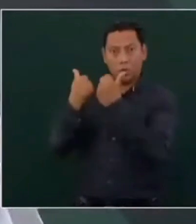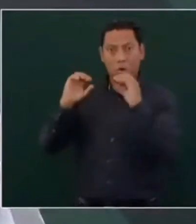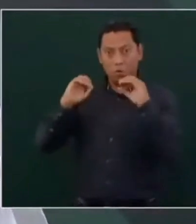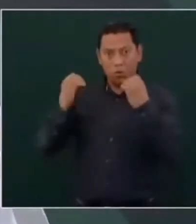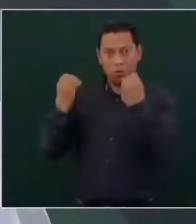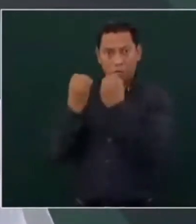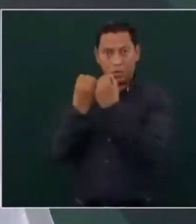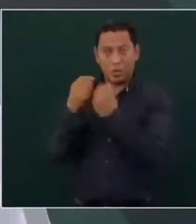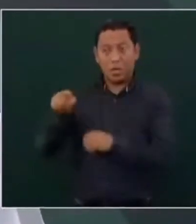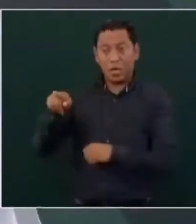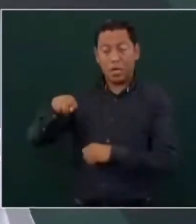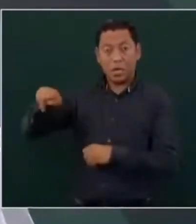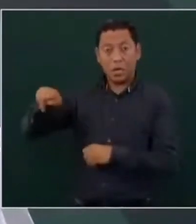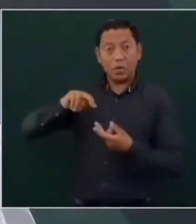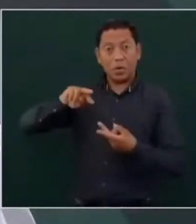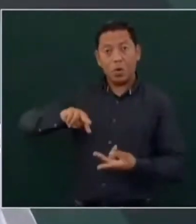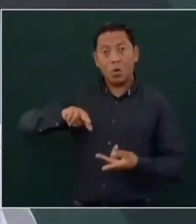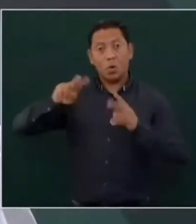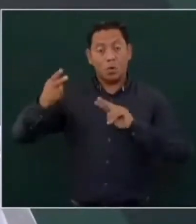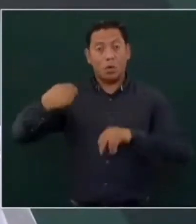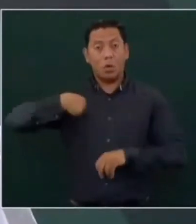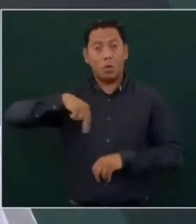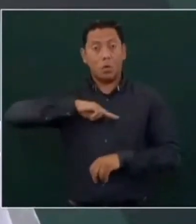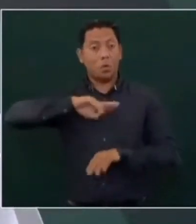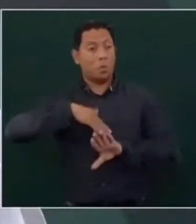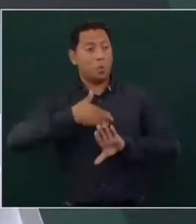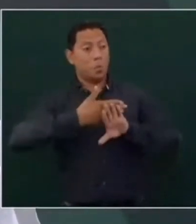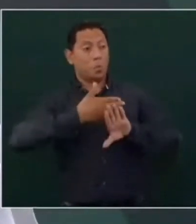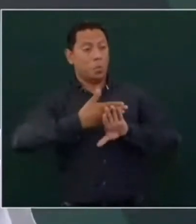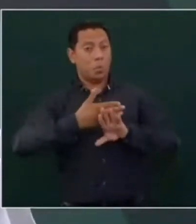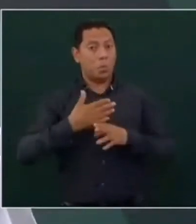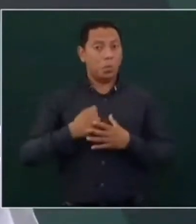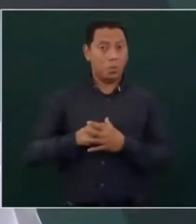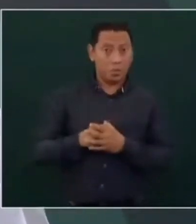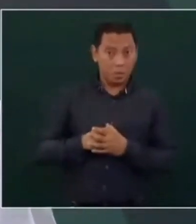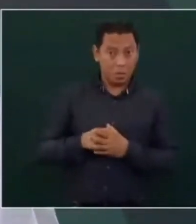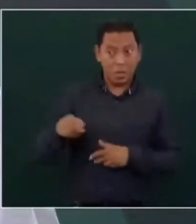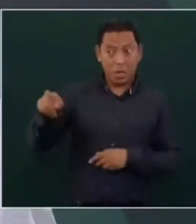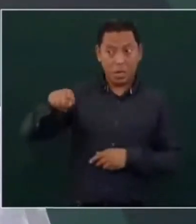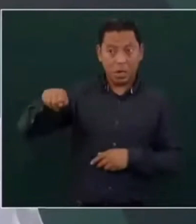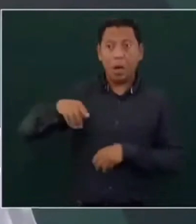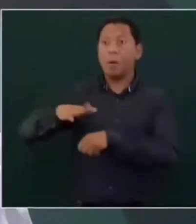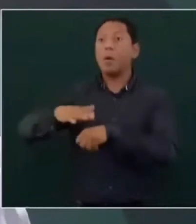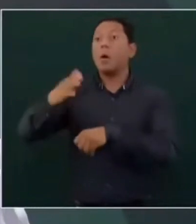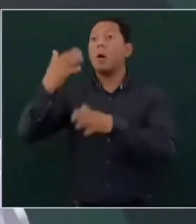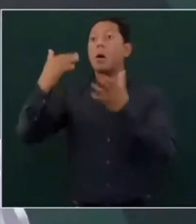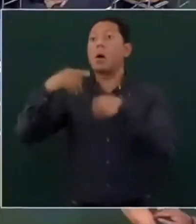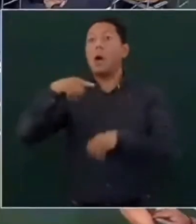que nos oponían a nosotros llamaban a no votar